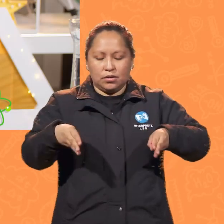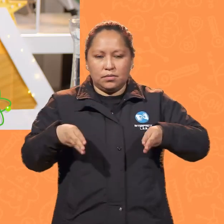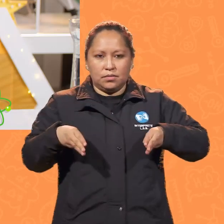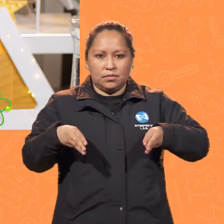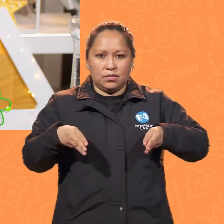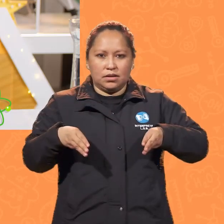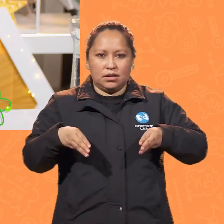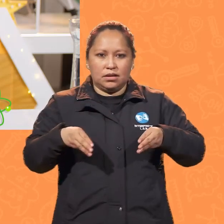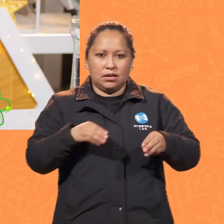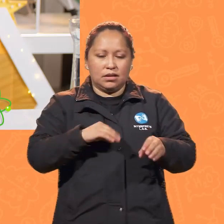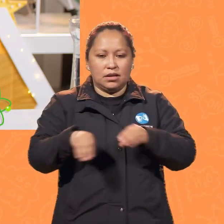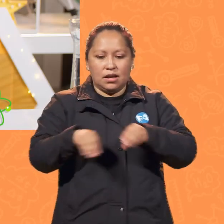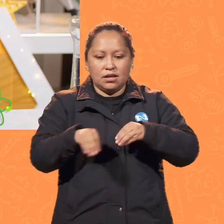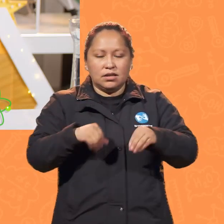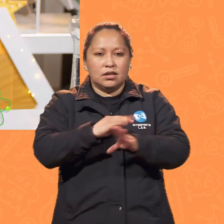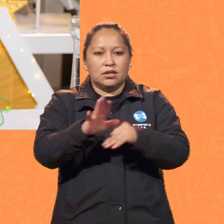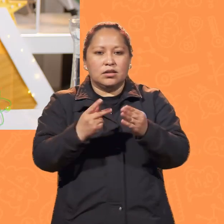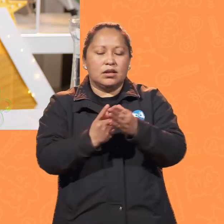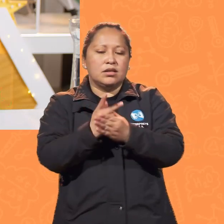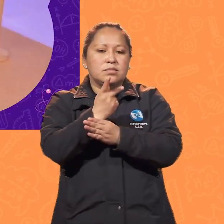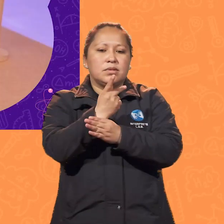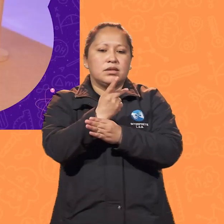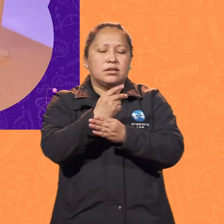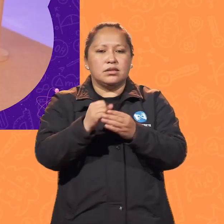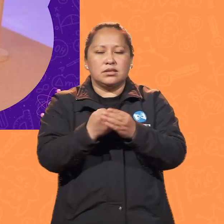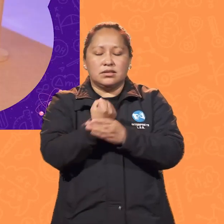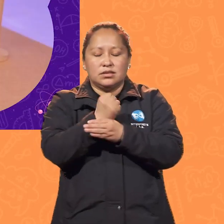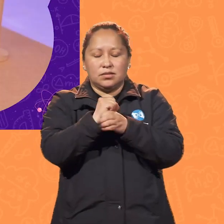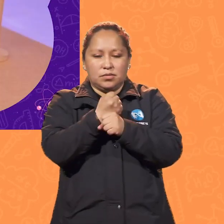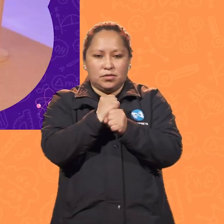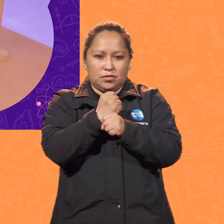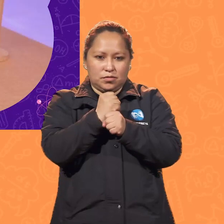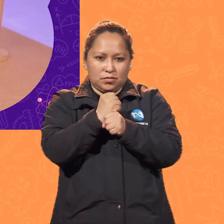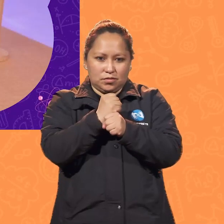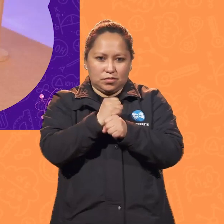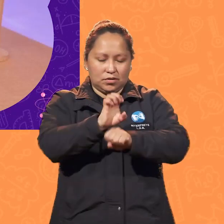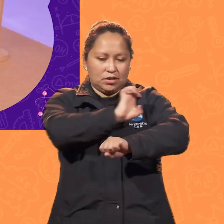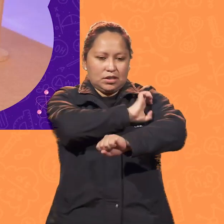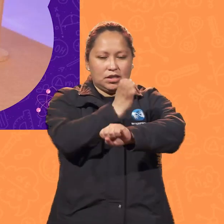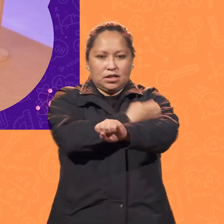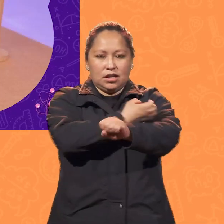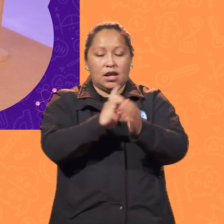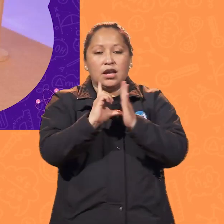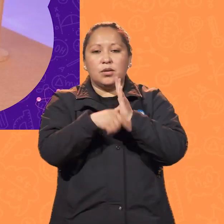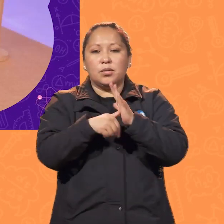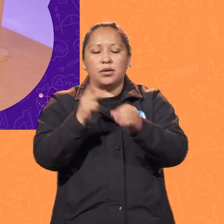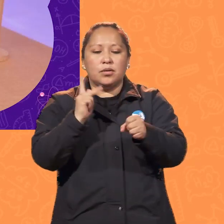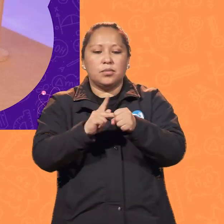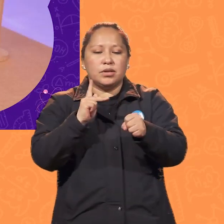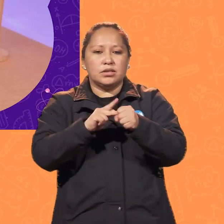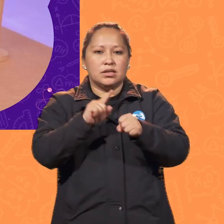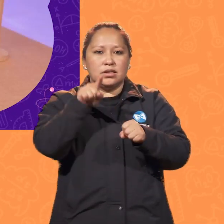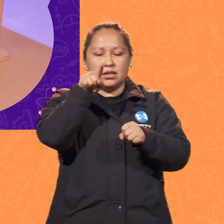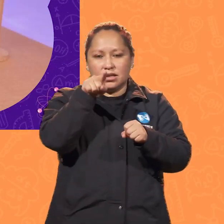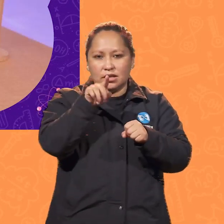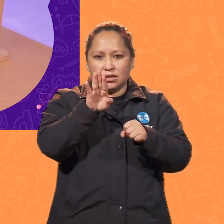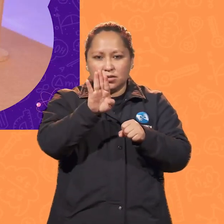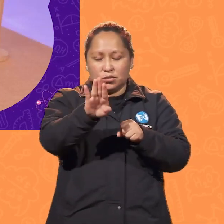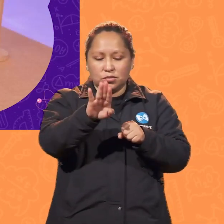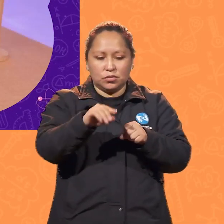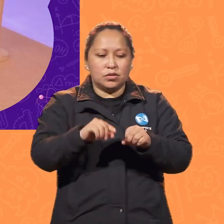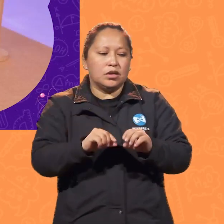plantas de producción de energía eólica o solar y posteriormente presenta a tus compañeros su importancia y